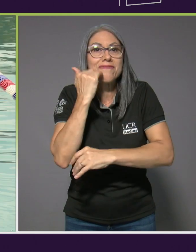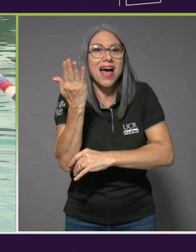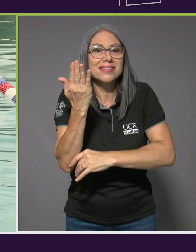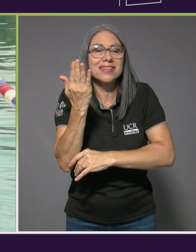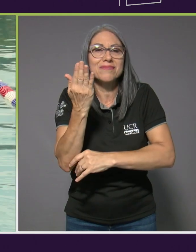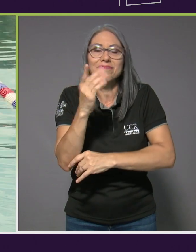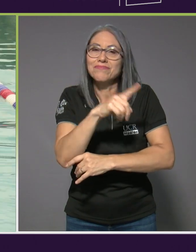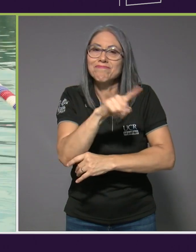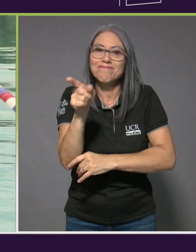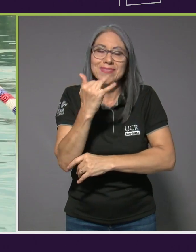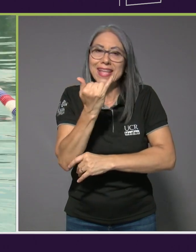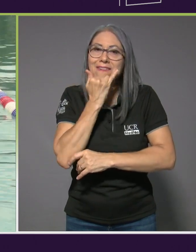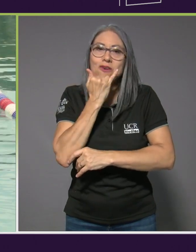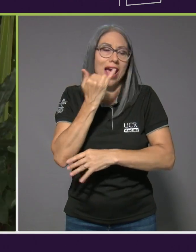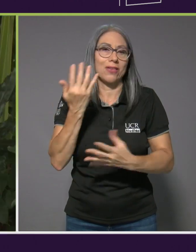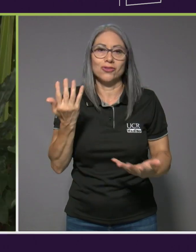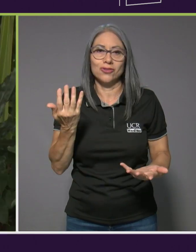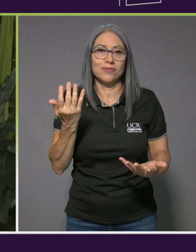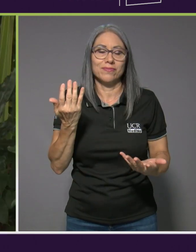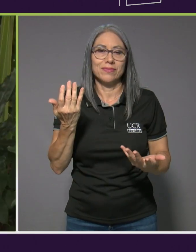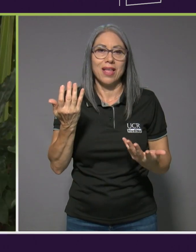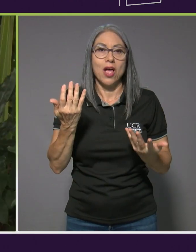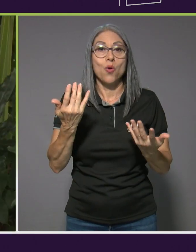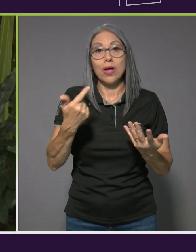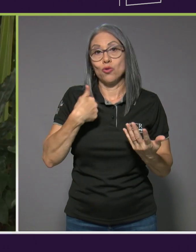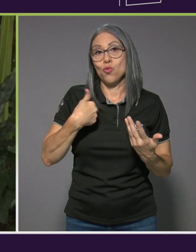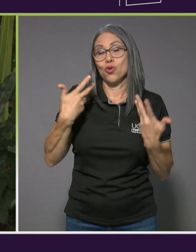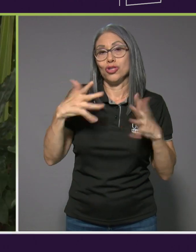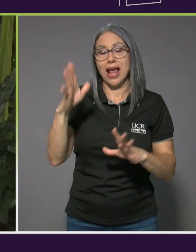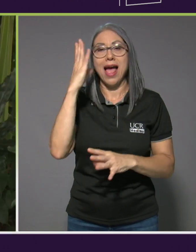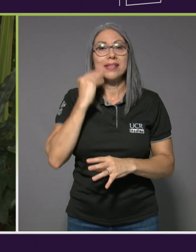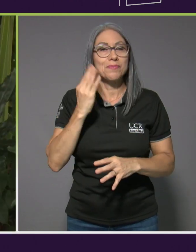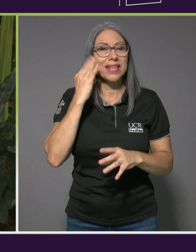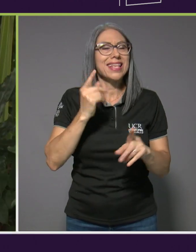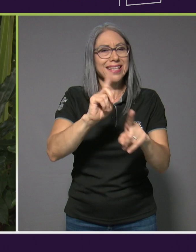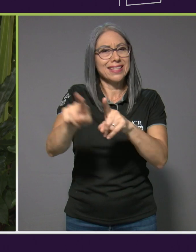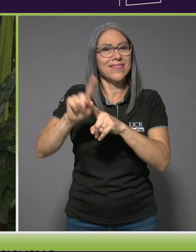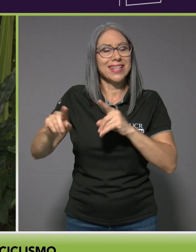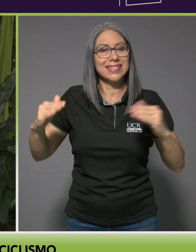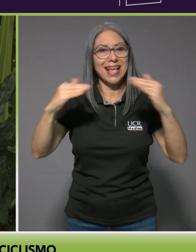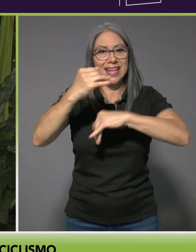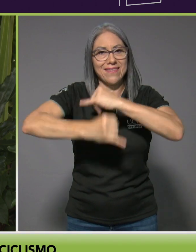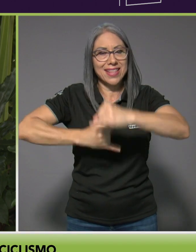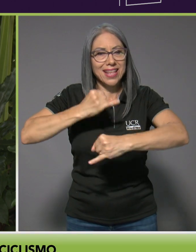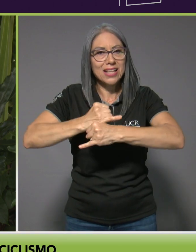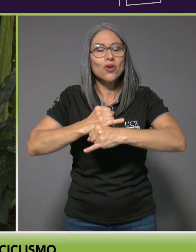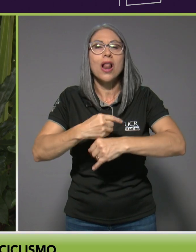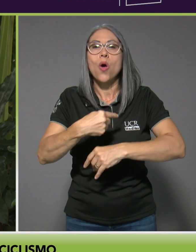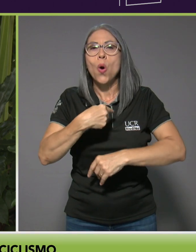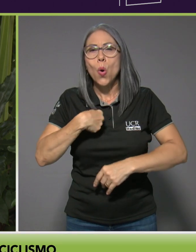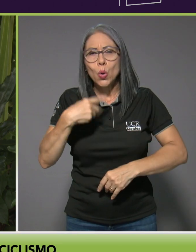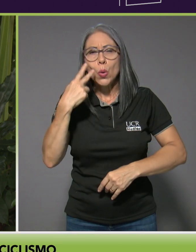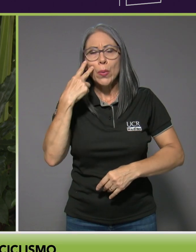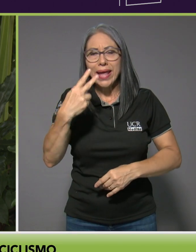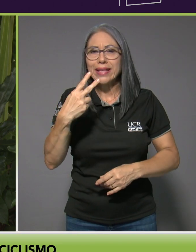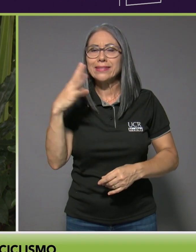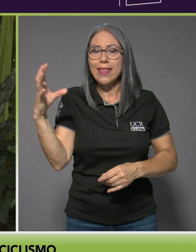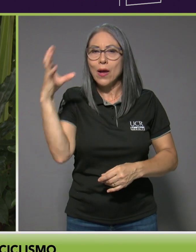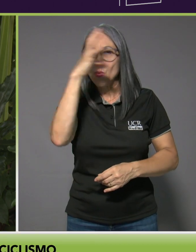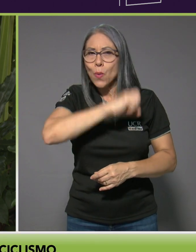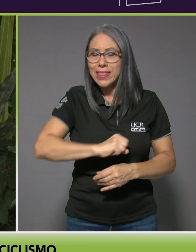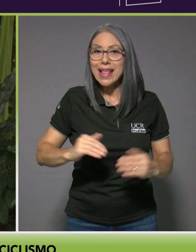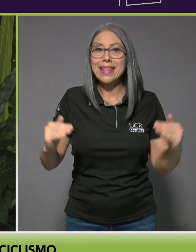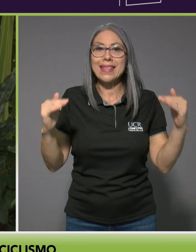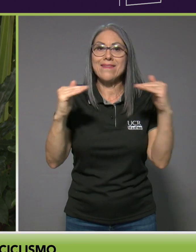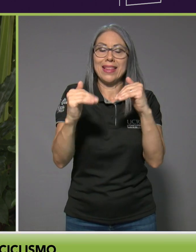equivocados. Uno que ya ha pasado por varias experiencias internacionales ve el nivel de competencia